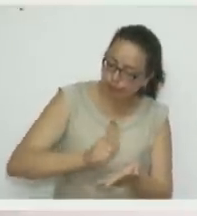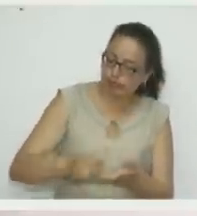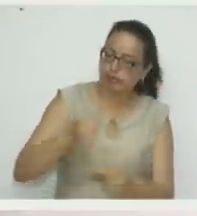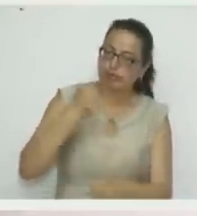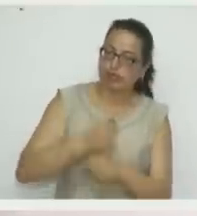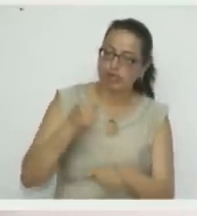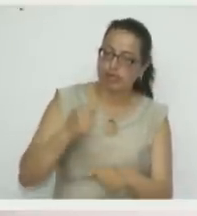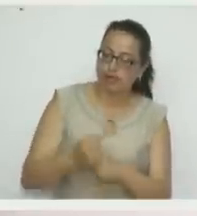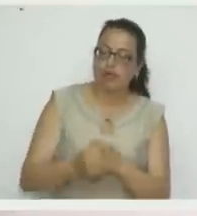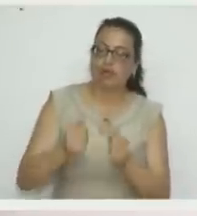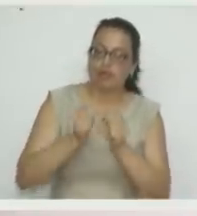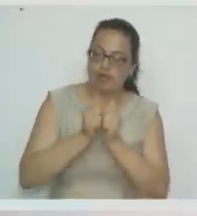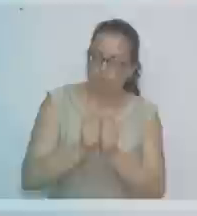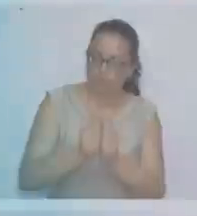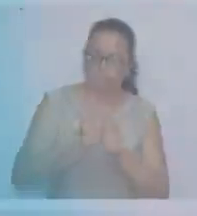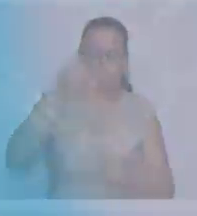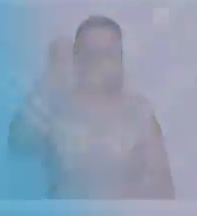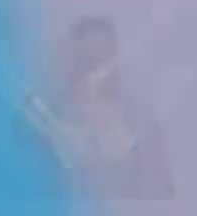nuestra invitada.